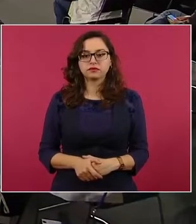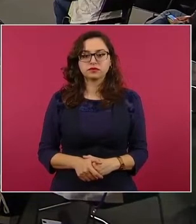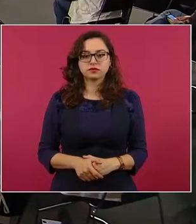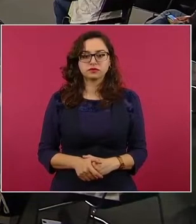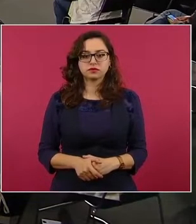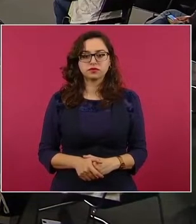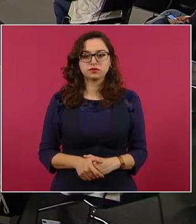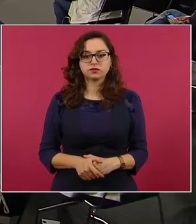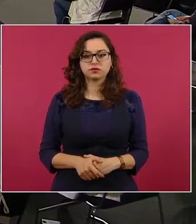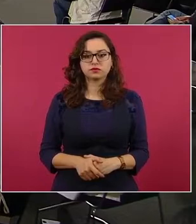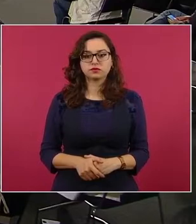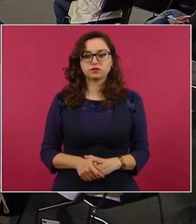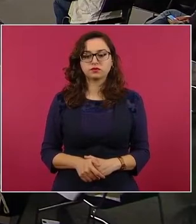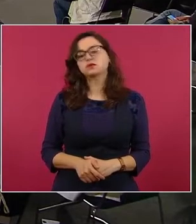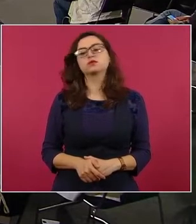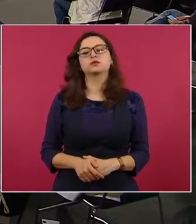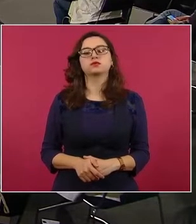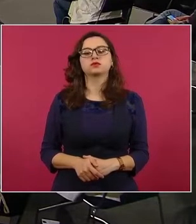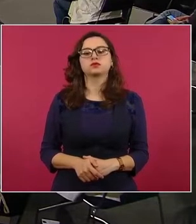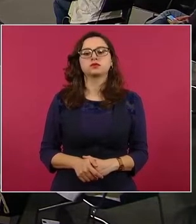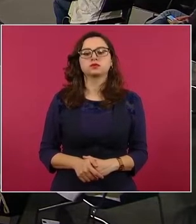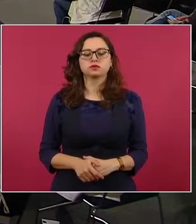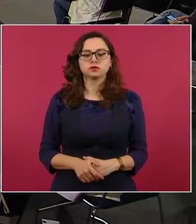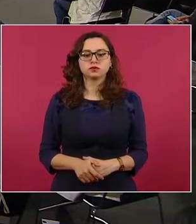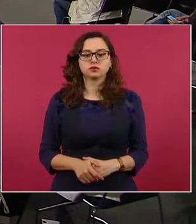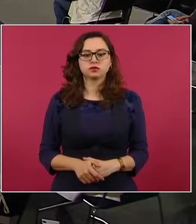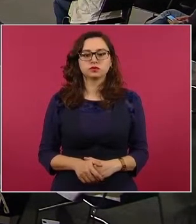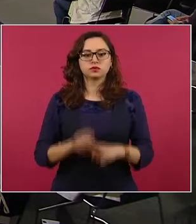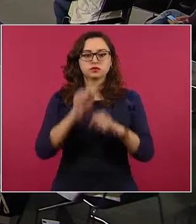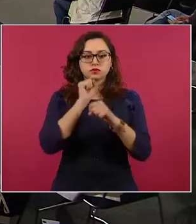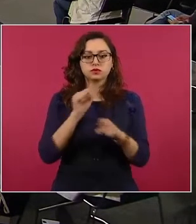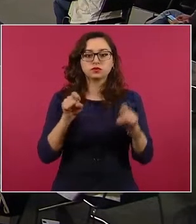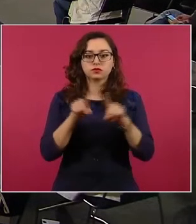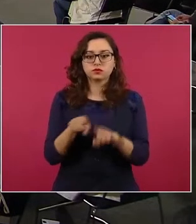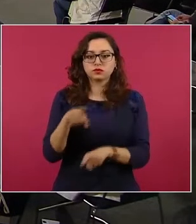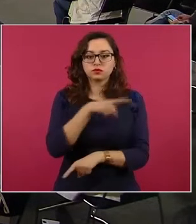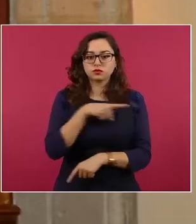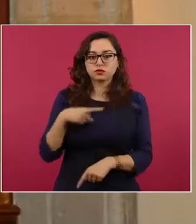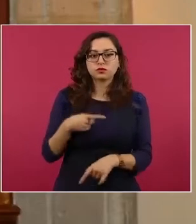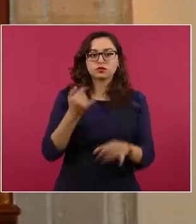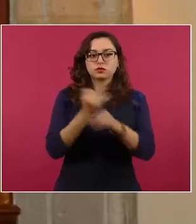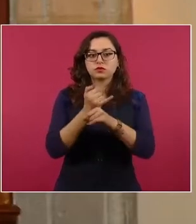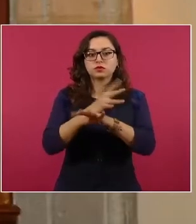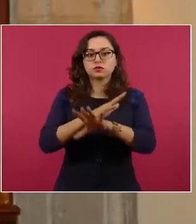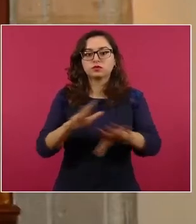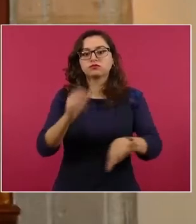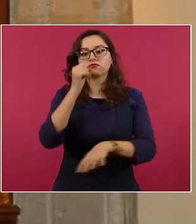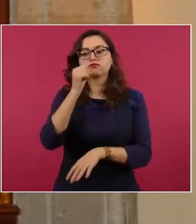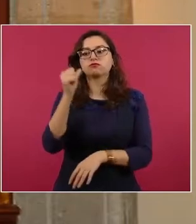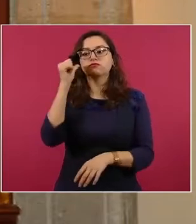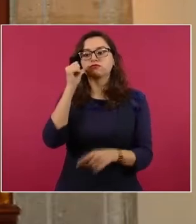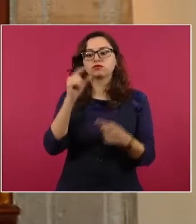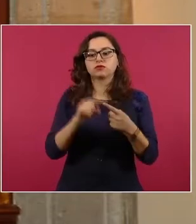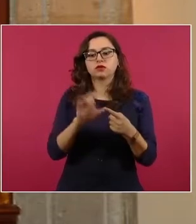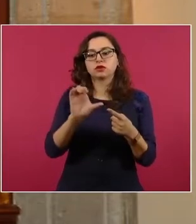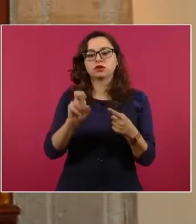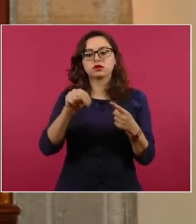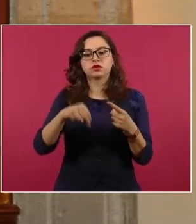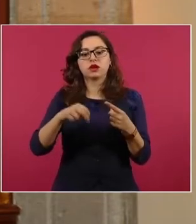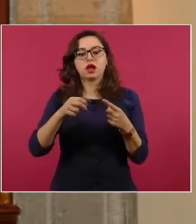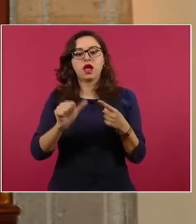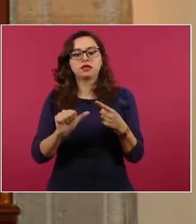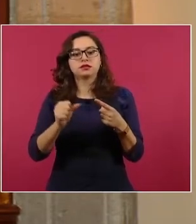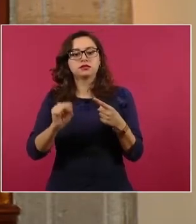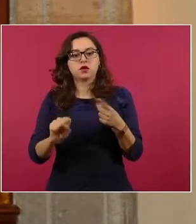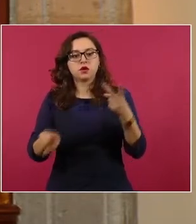Informar que el día de ayer la Coordinación Nacional Antisecuestros y el Centro Nacional de Inteligencia, en